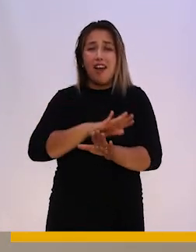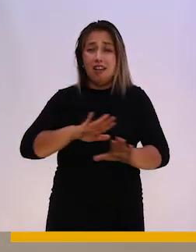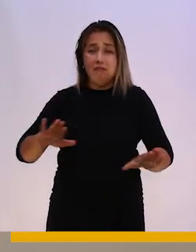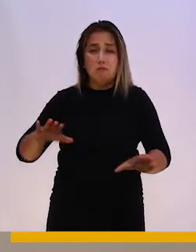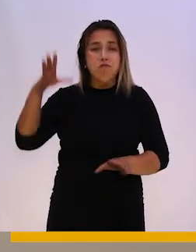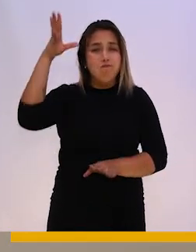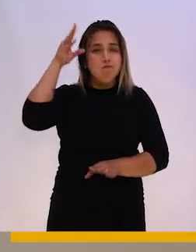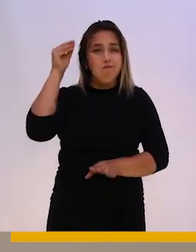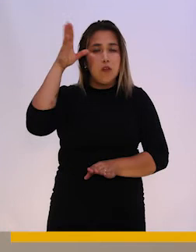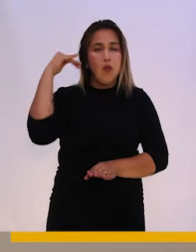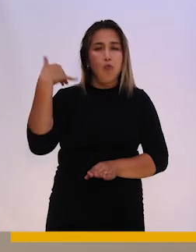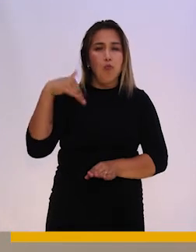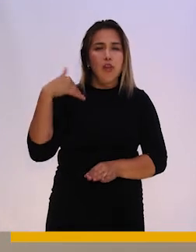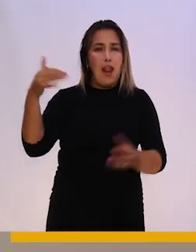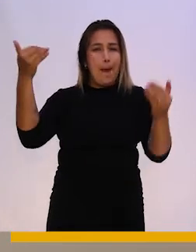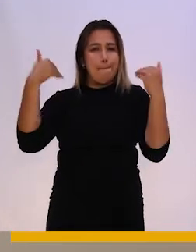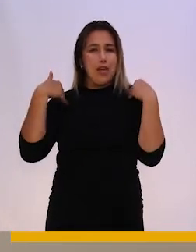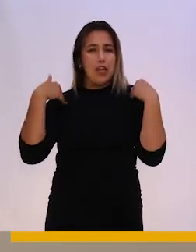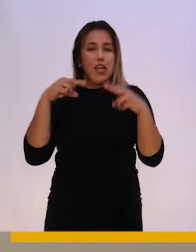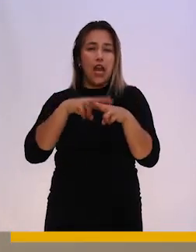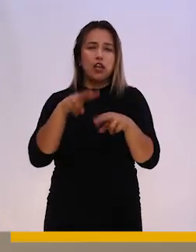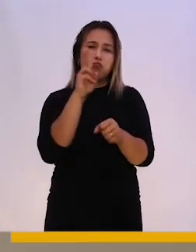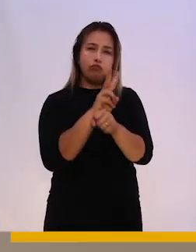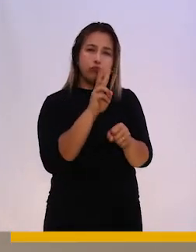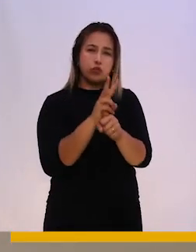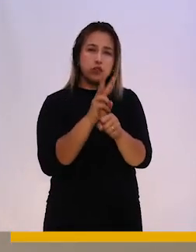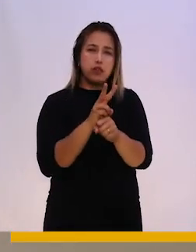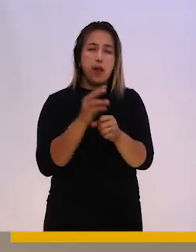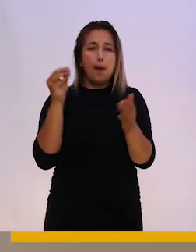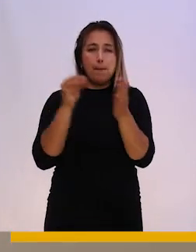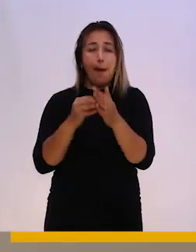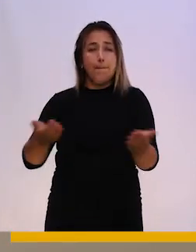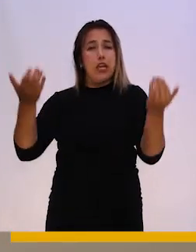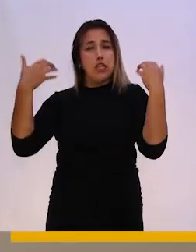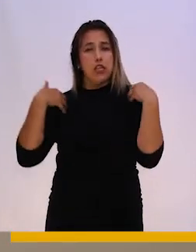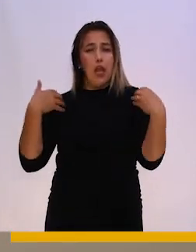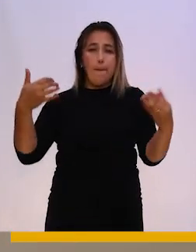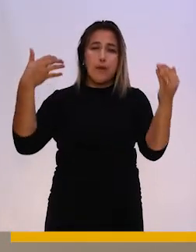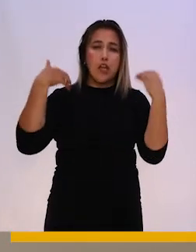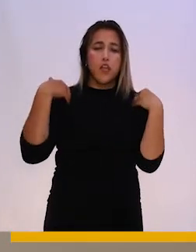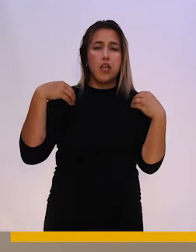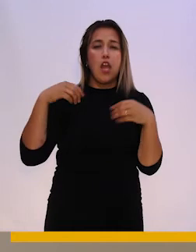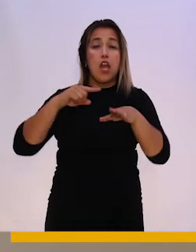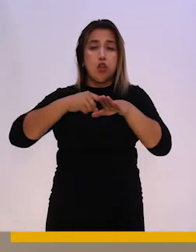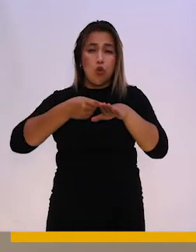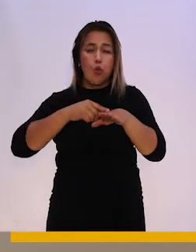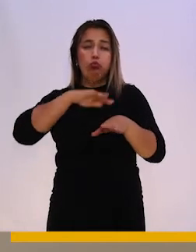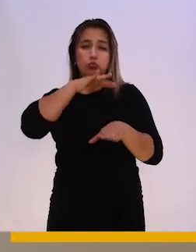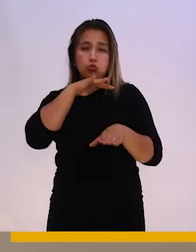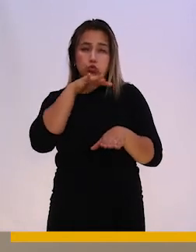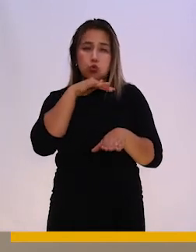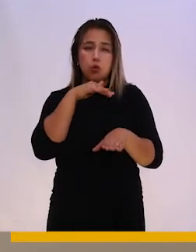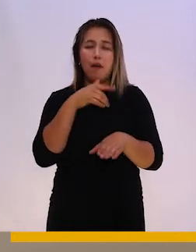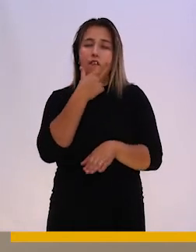más intenten y más vayan familiarizándose con la tecnología, va a ser mucho más sencillo para la persona mayor poder realizar distintos